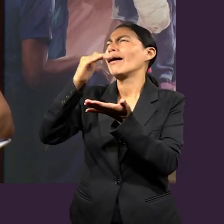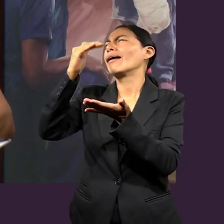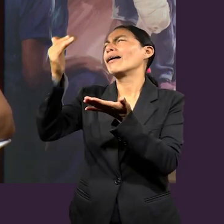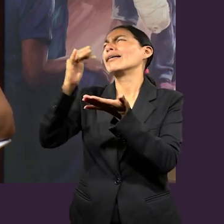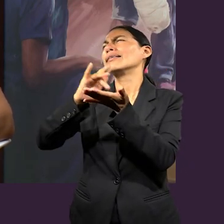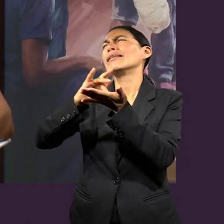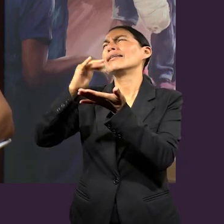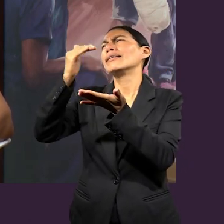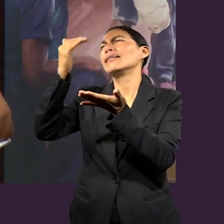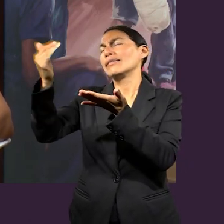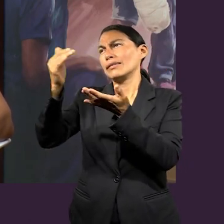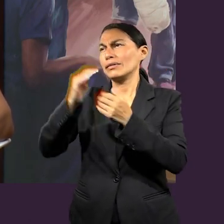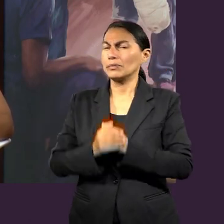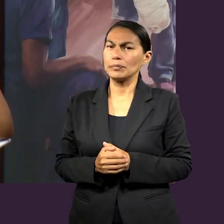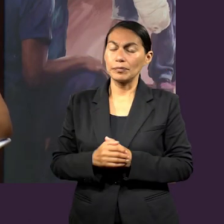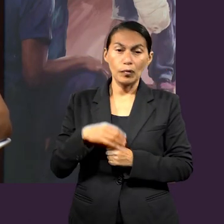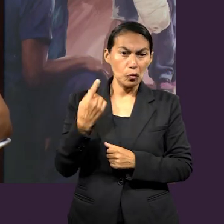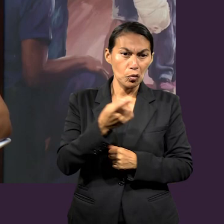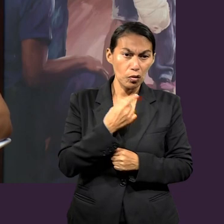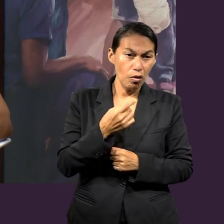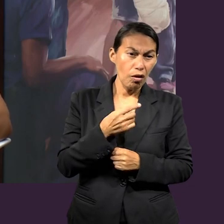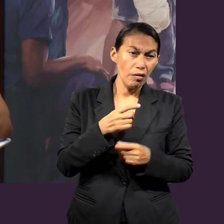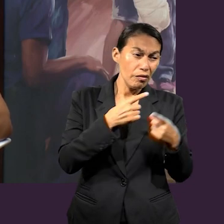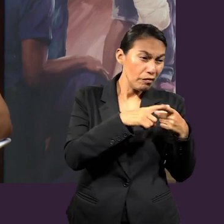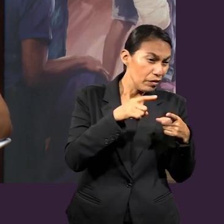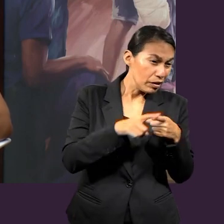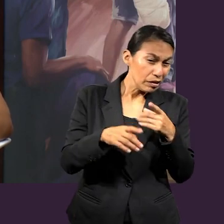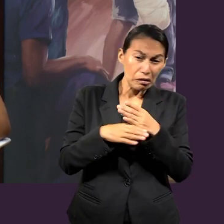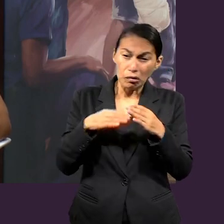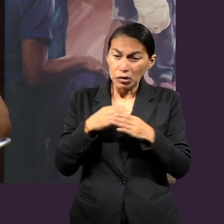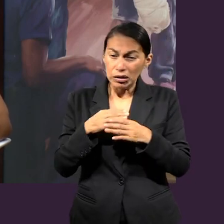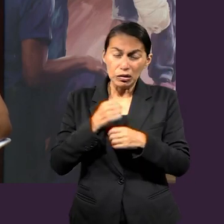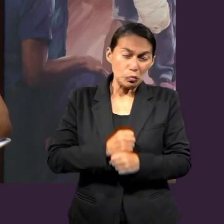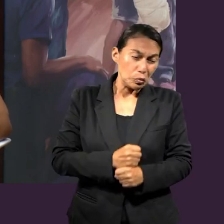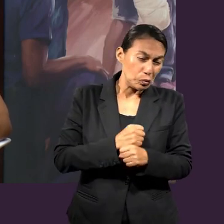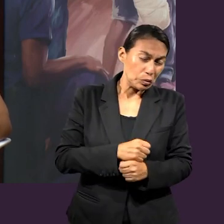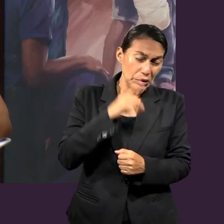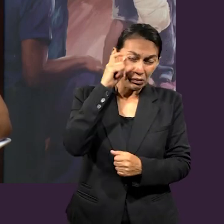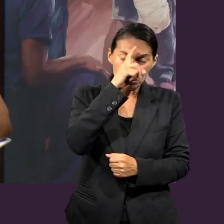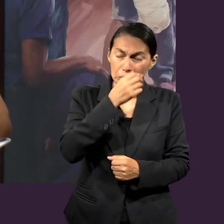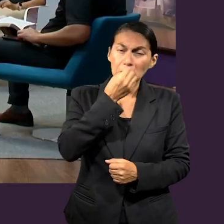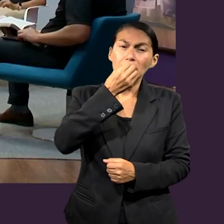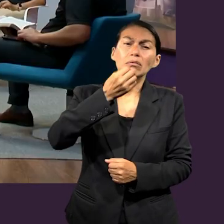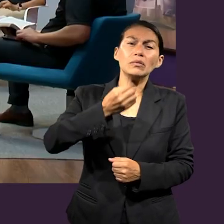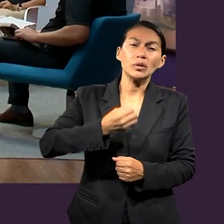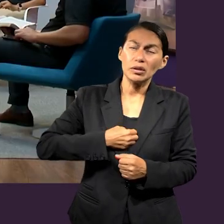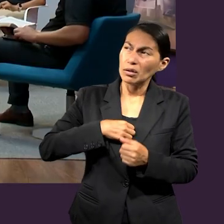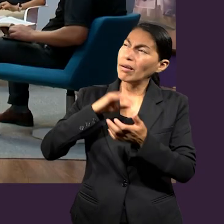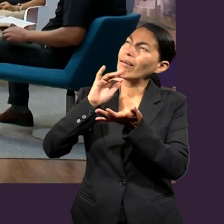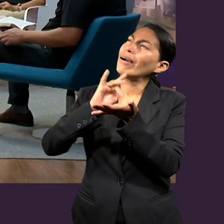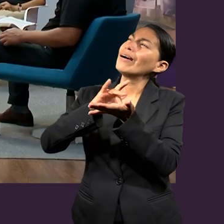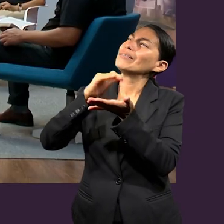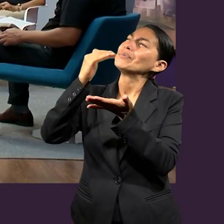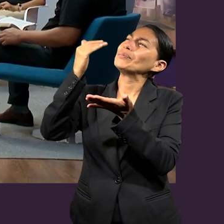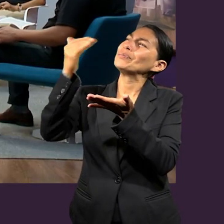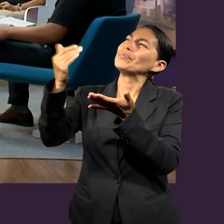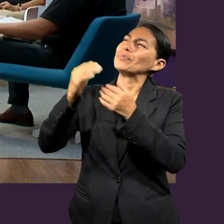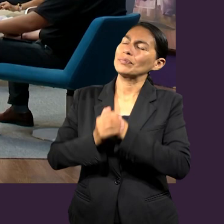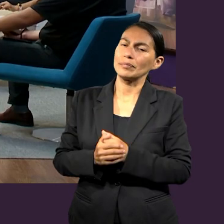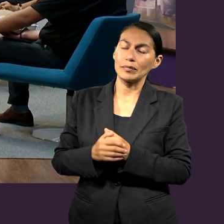y agradecer por cualquier situación que estemos viviendo. Siempre tenemos que agradecer y eso debe ser algo